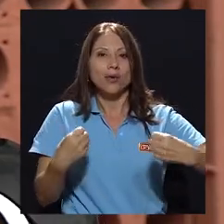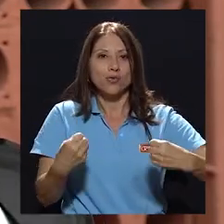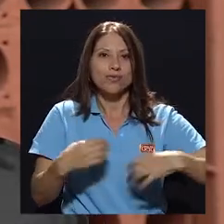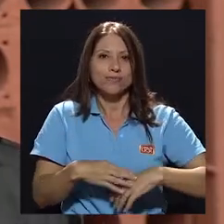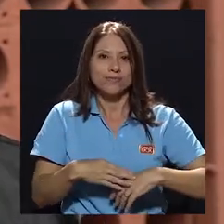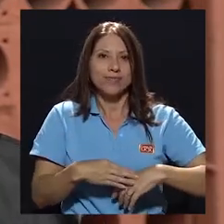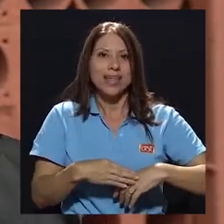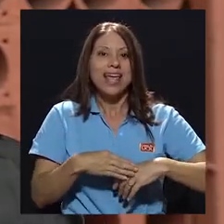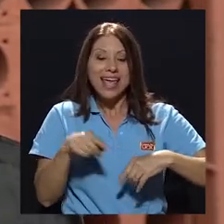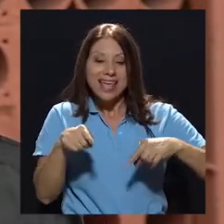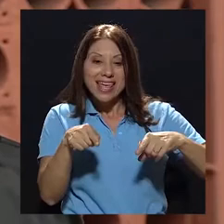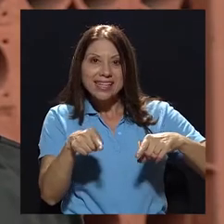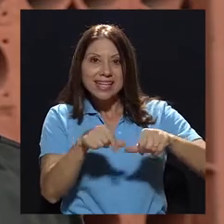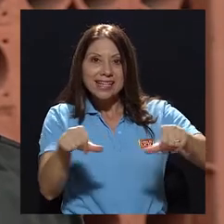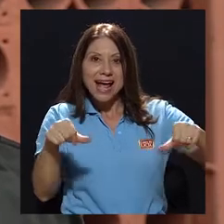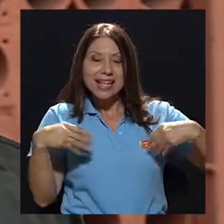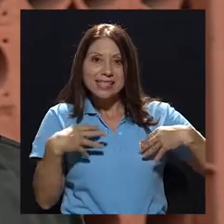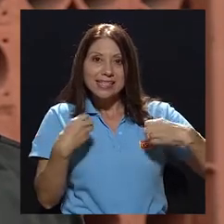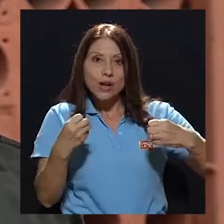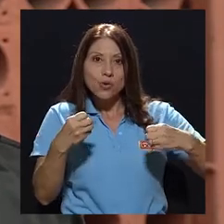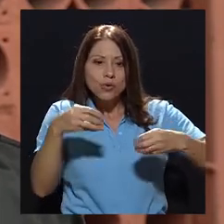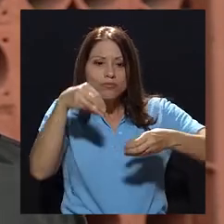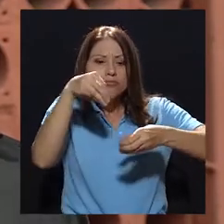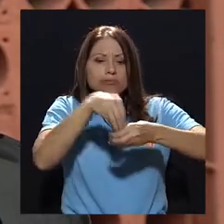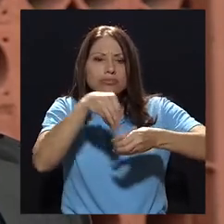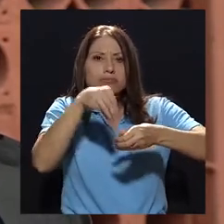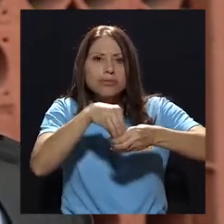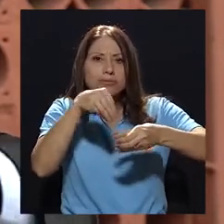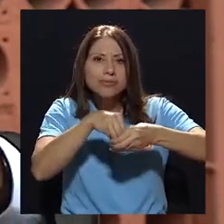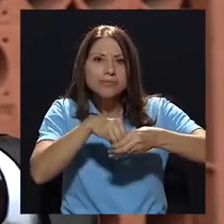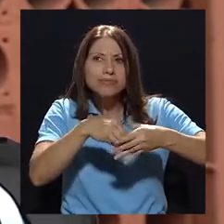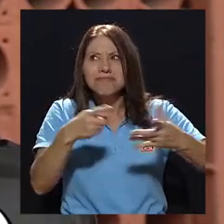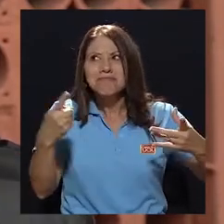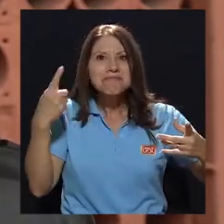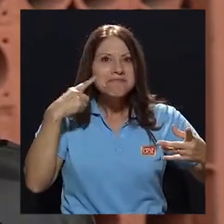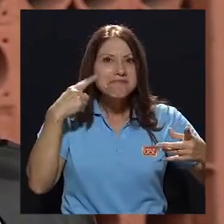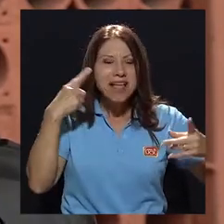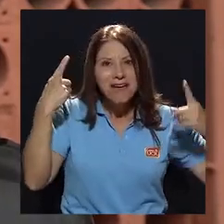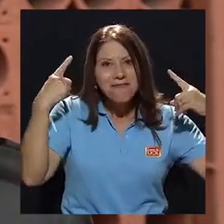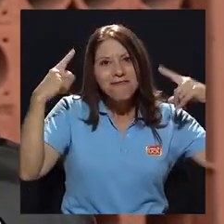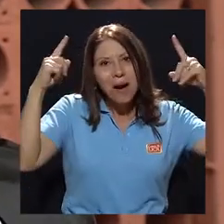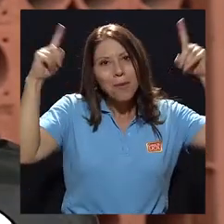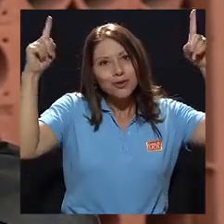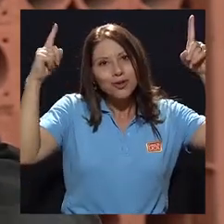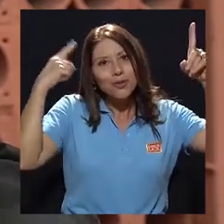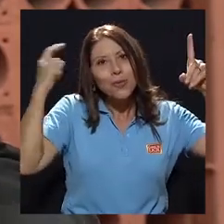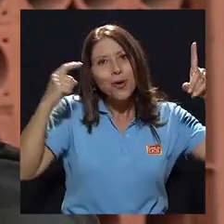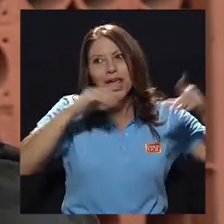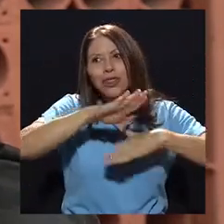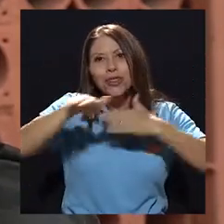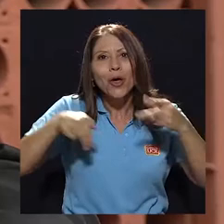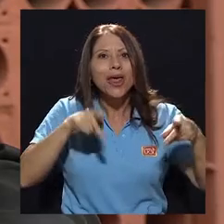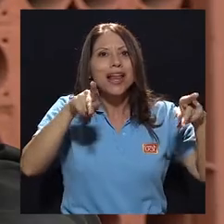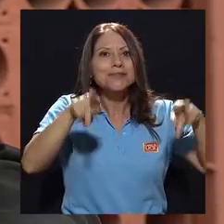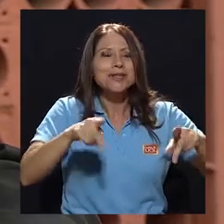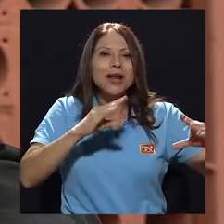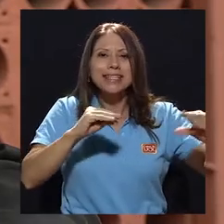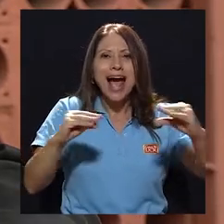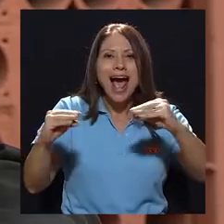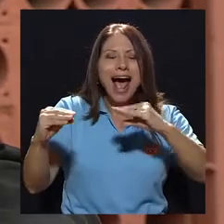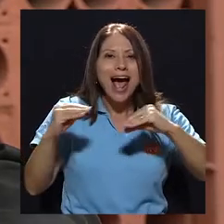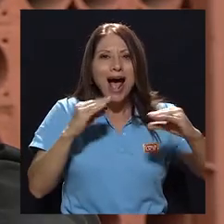salud tienen a su interior los famosos, digo yo famosos porque todo el mundo habla de ellos